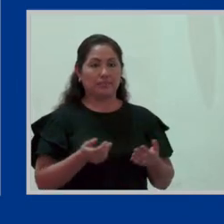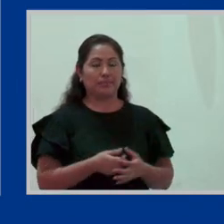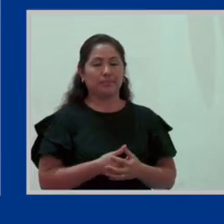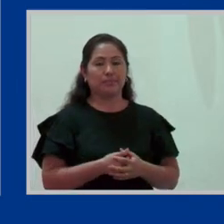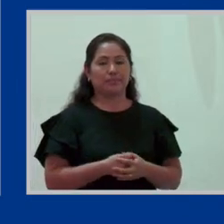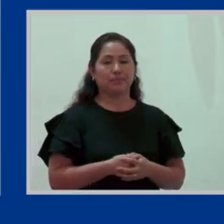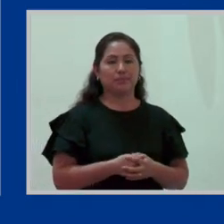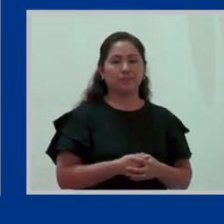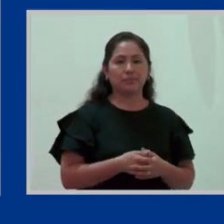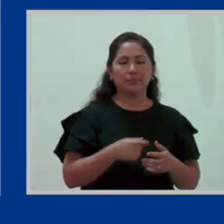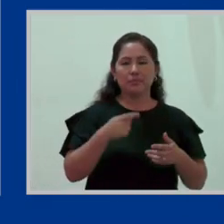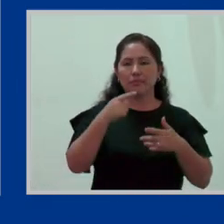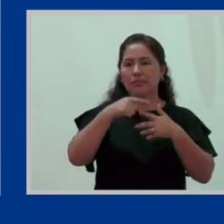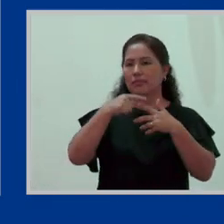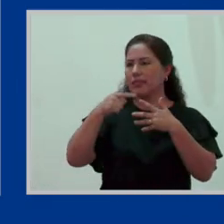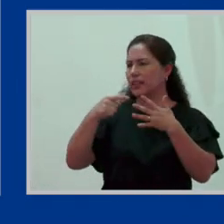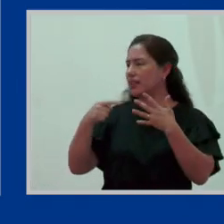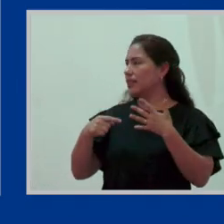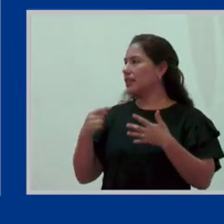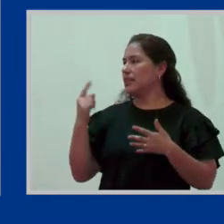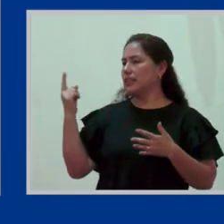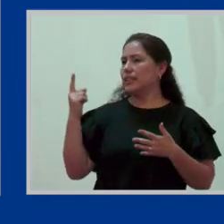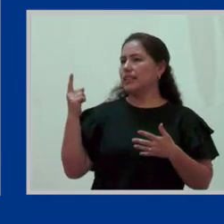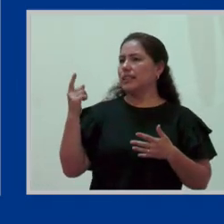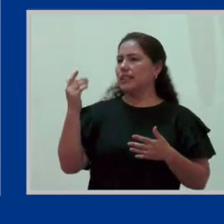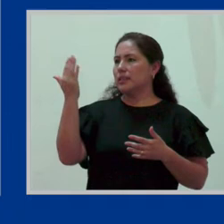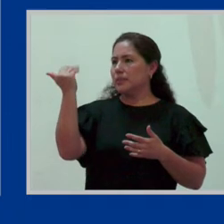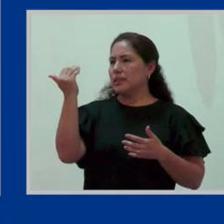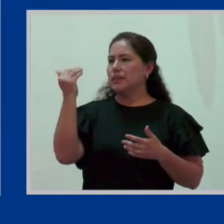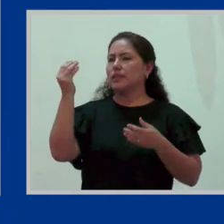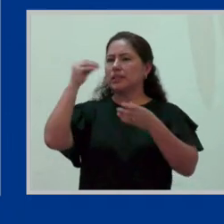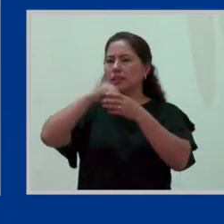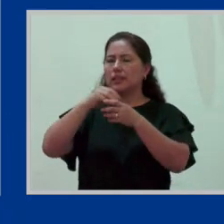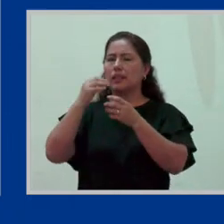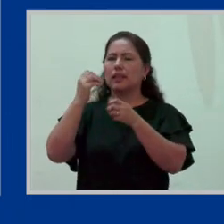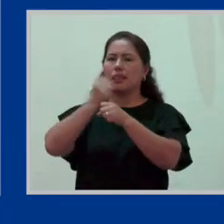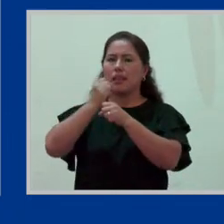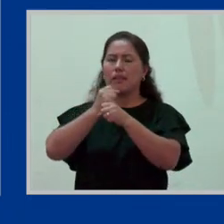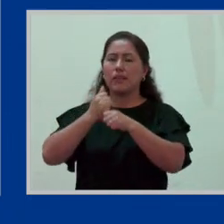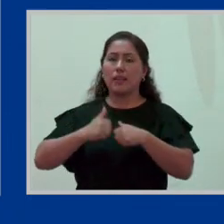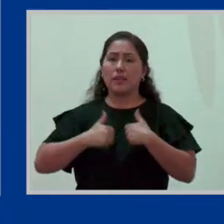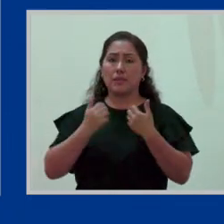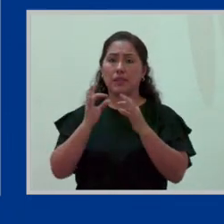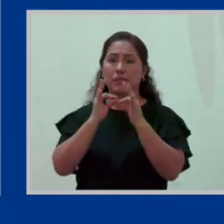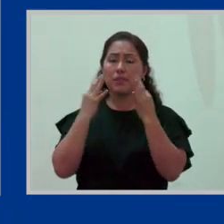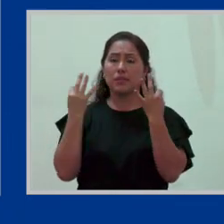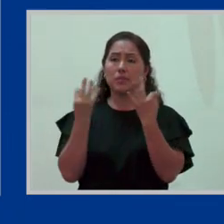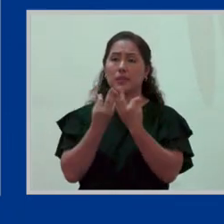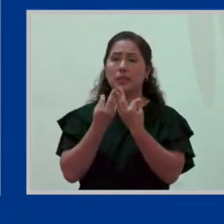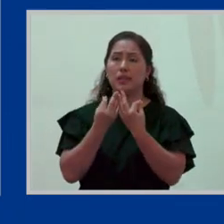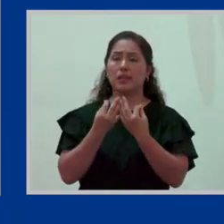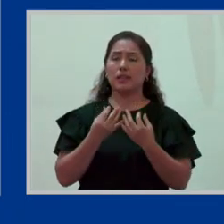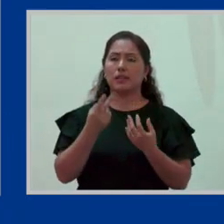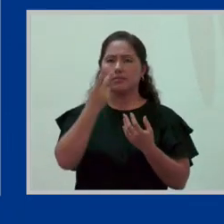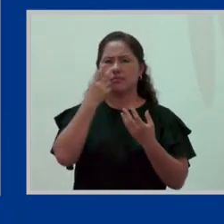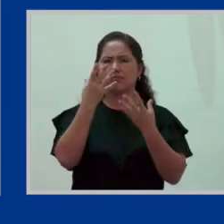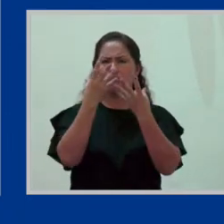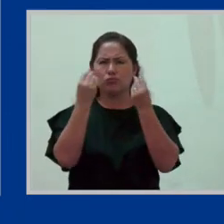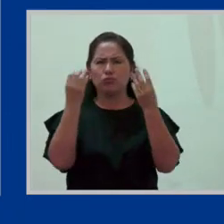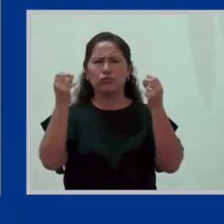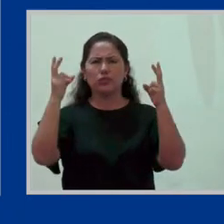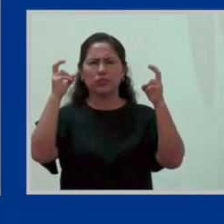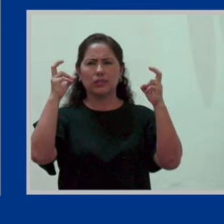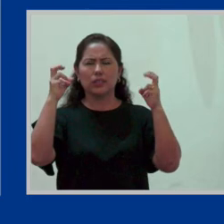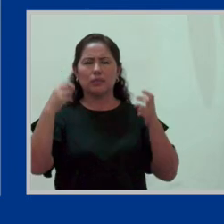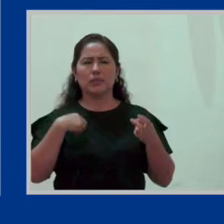Los factores asociados a las tensiones entre el trabajo y la vida familiar suponen muchos temas que ya más